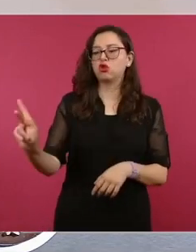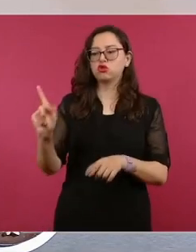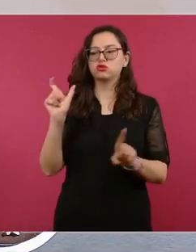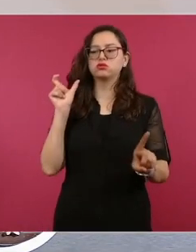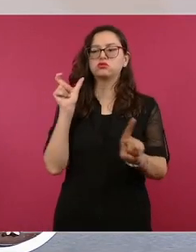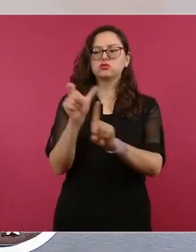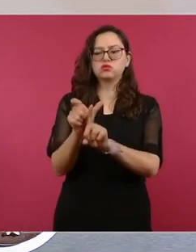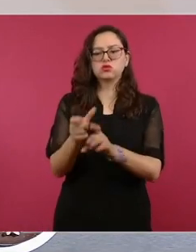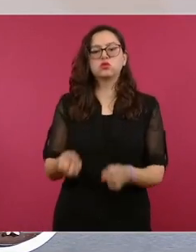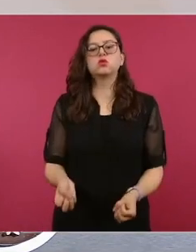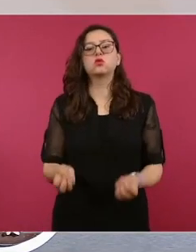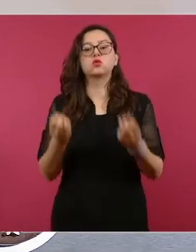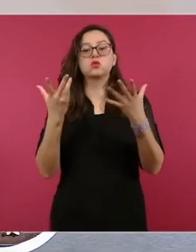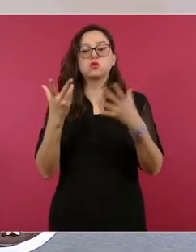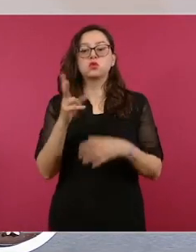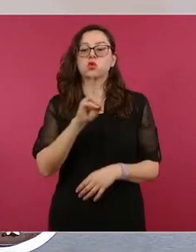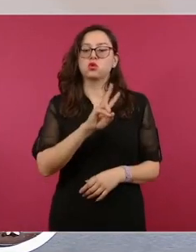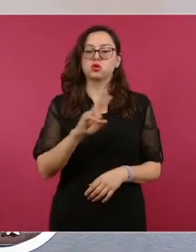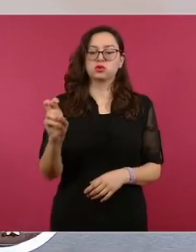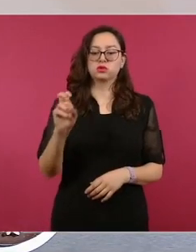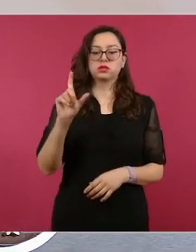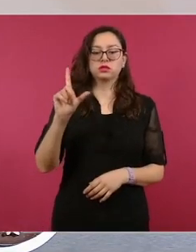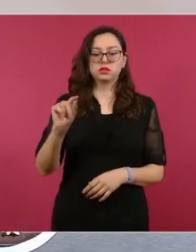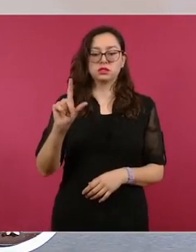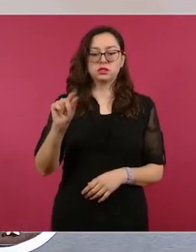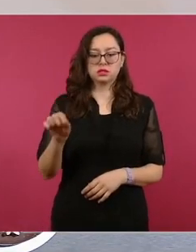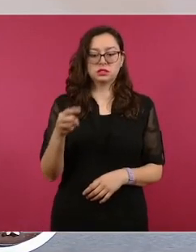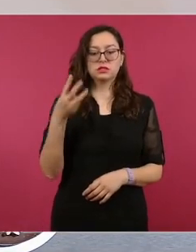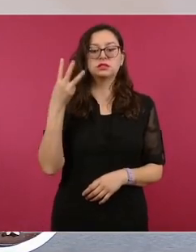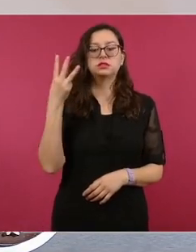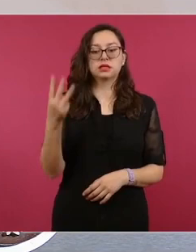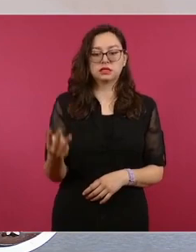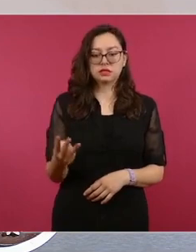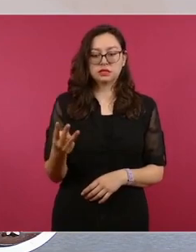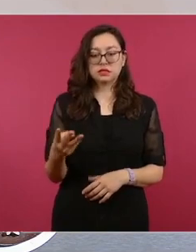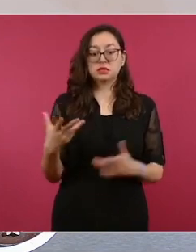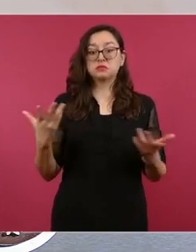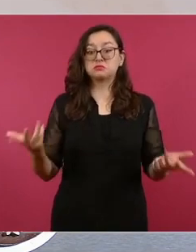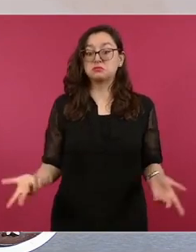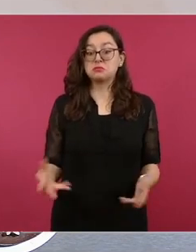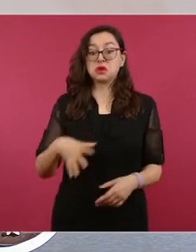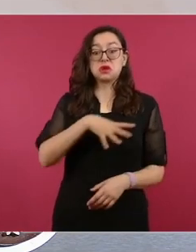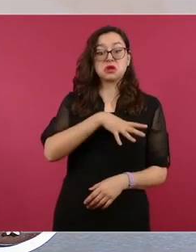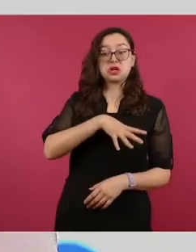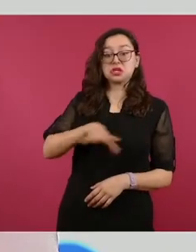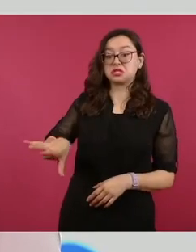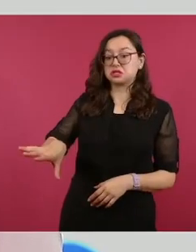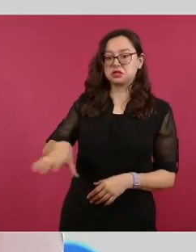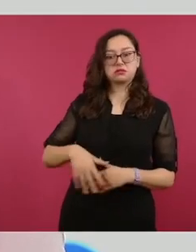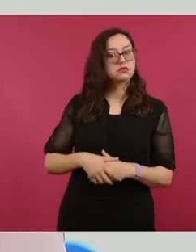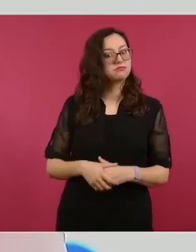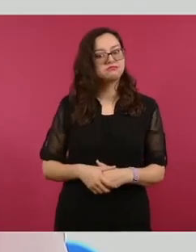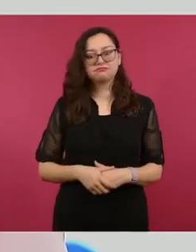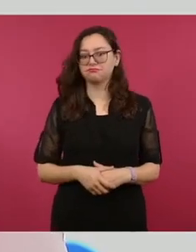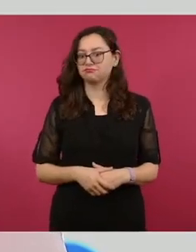273, sin rechazar solicitud alguna.